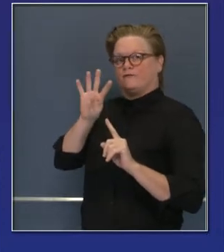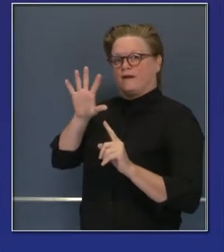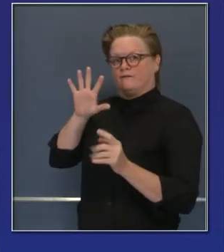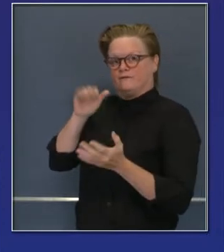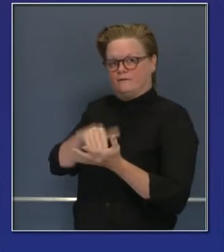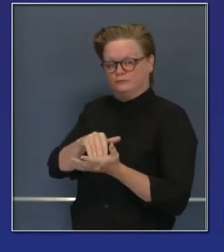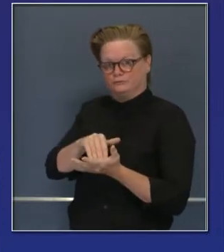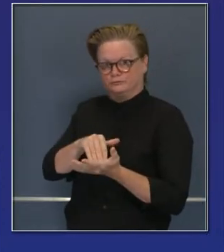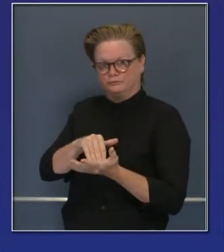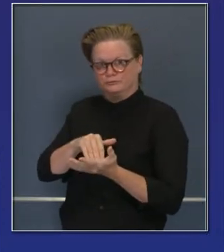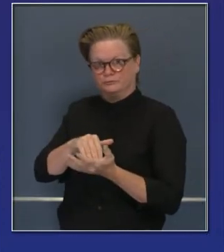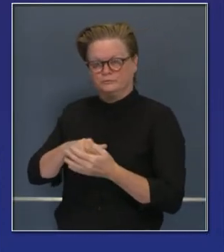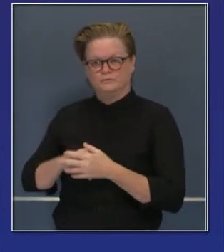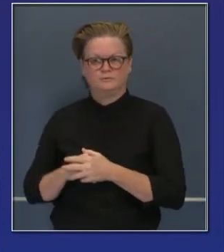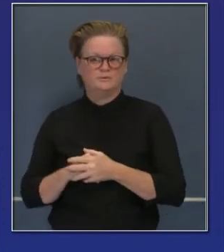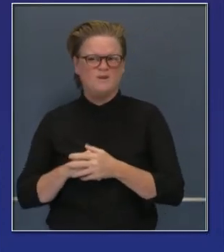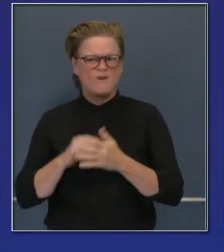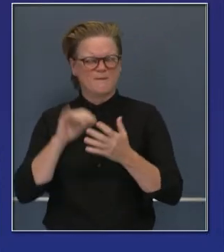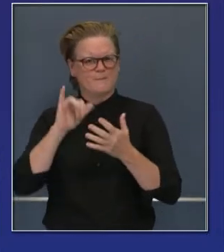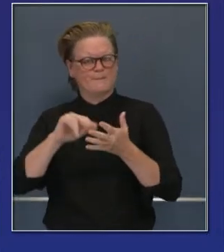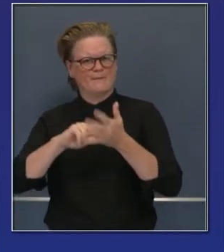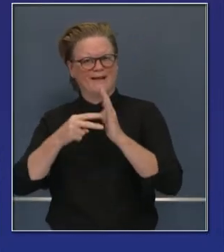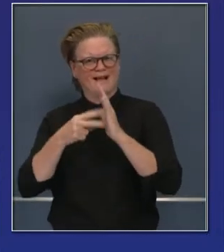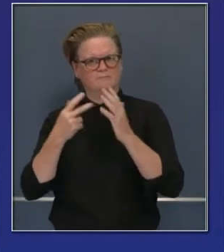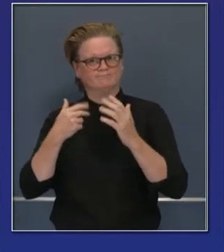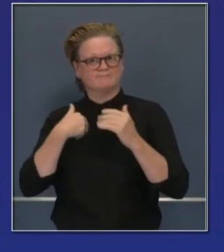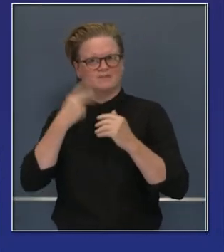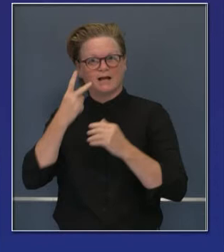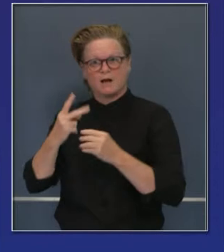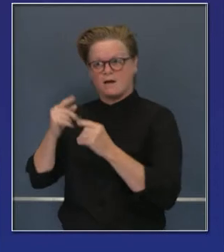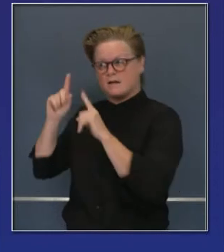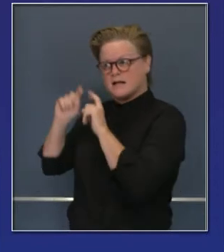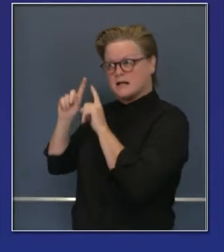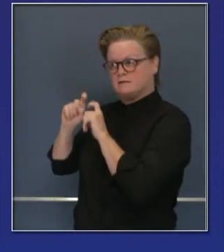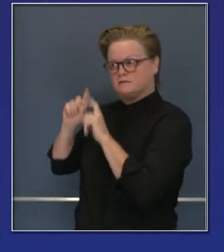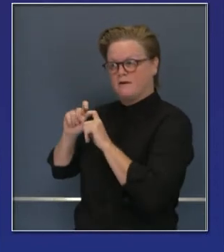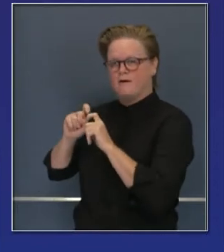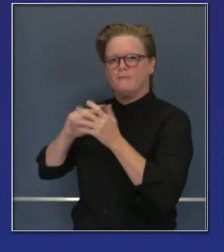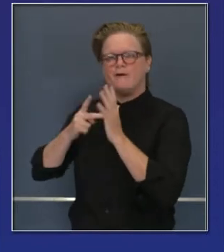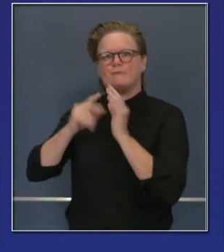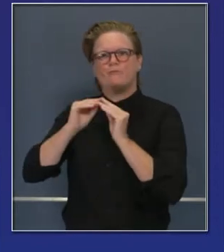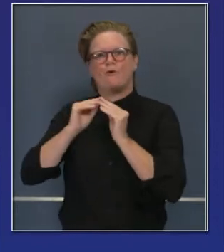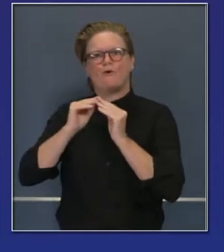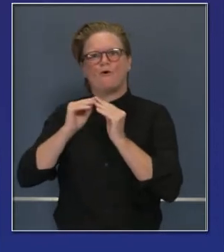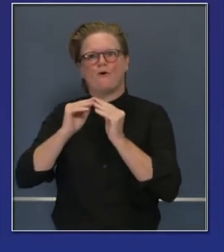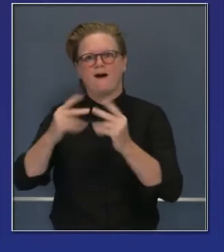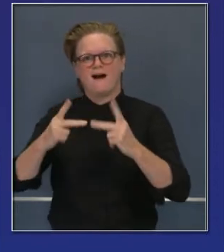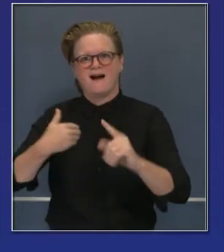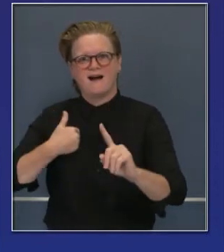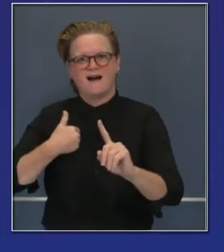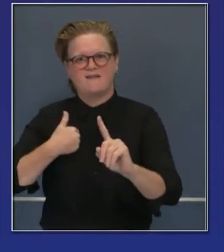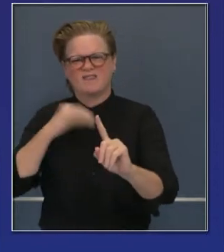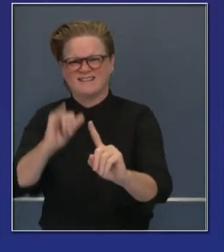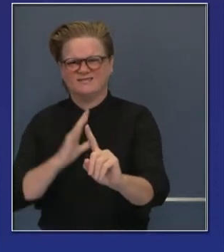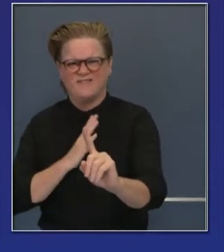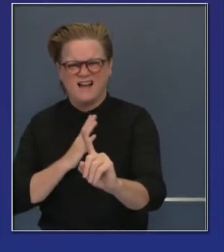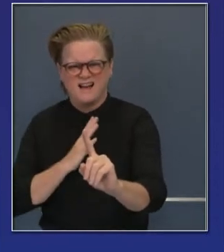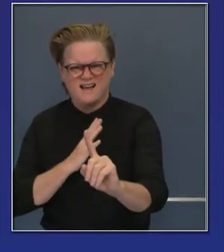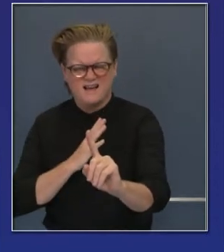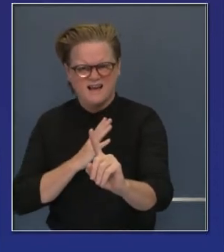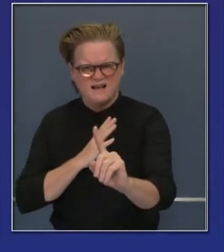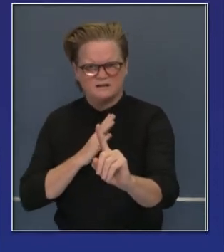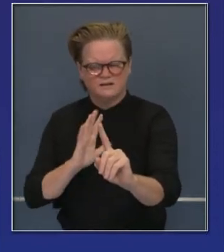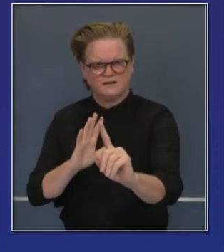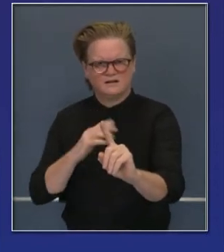Esos índices están aumentando también. Y sí es que es cierto que se están llevando a cabo